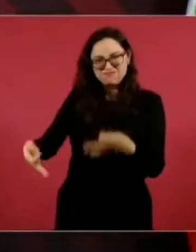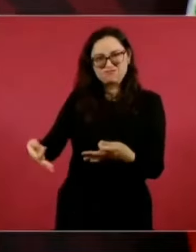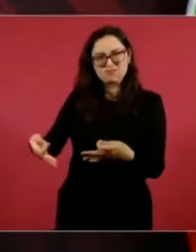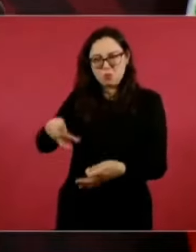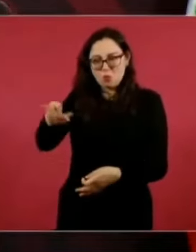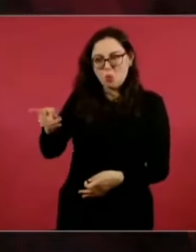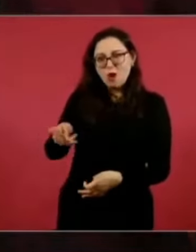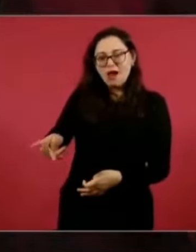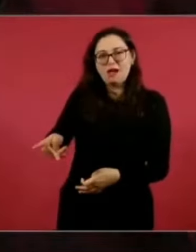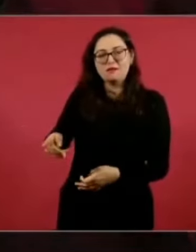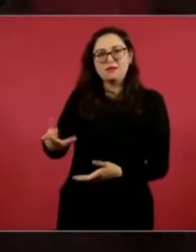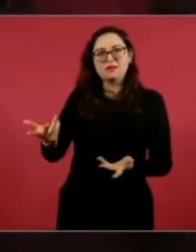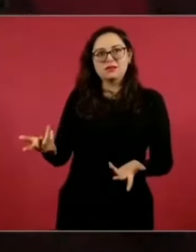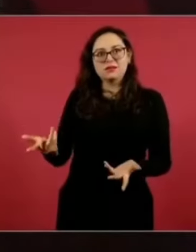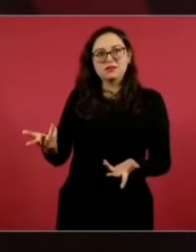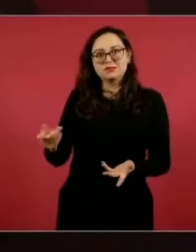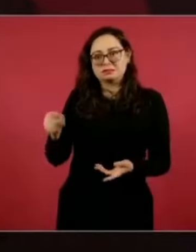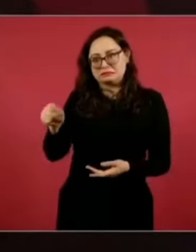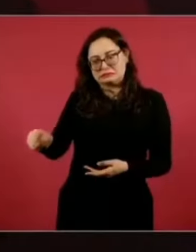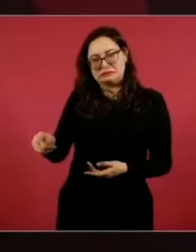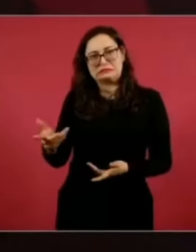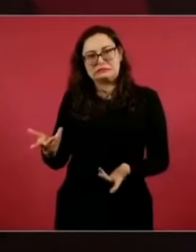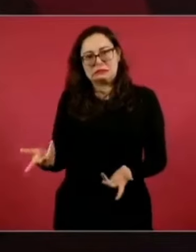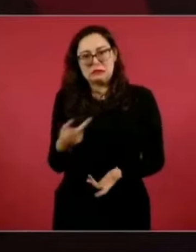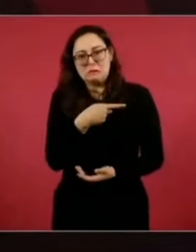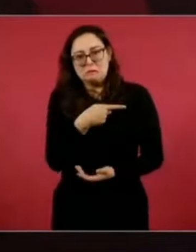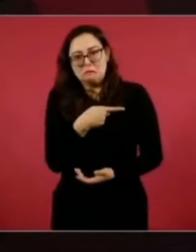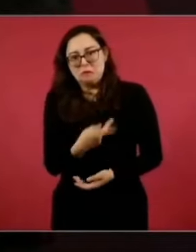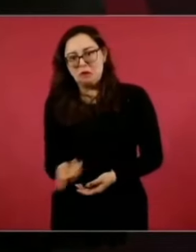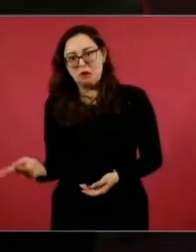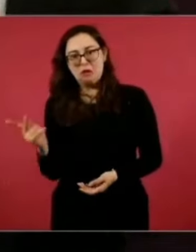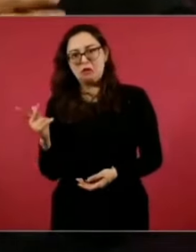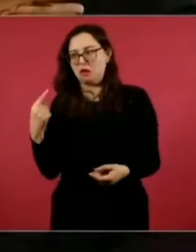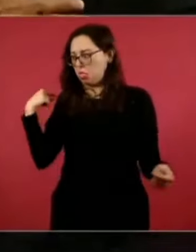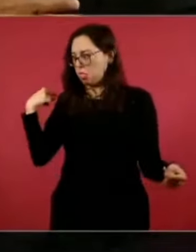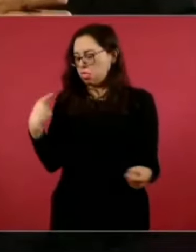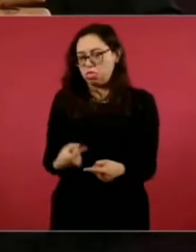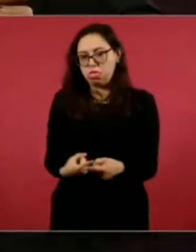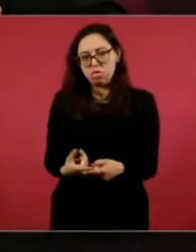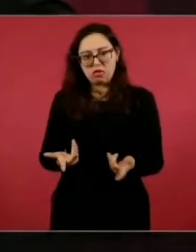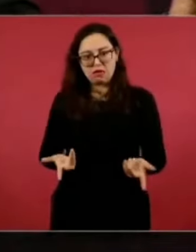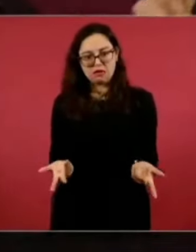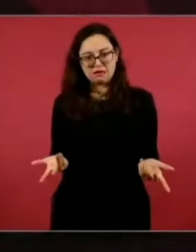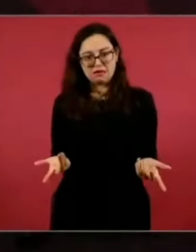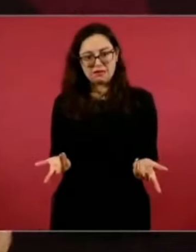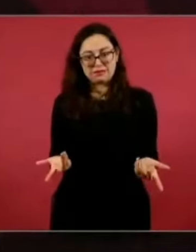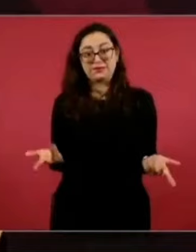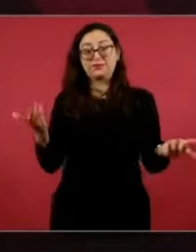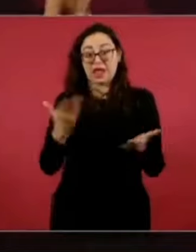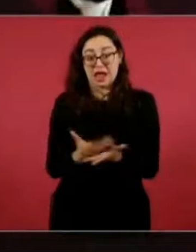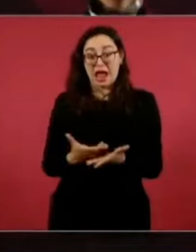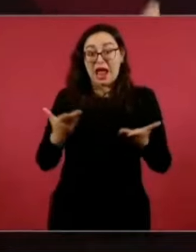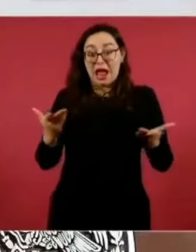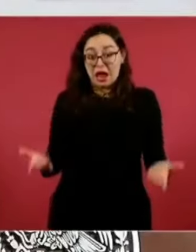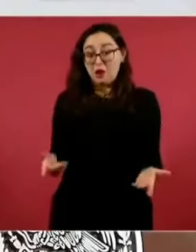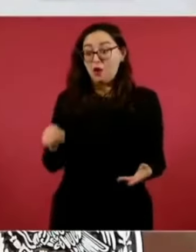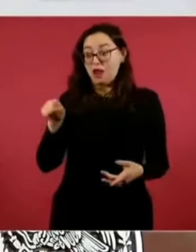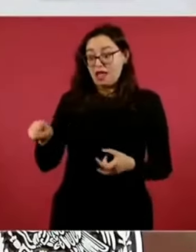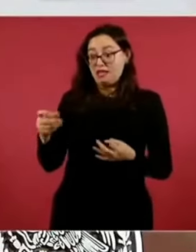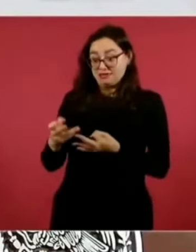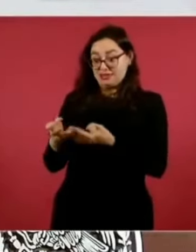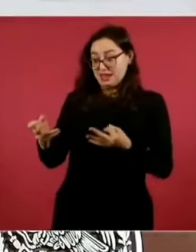Ahora ese pueblo de Santa Fe va a tener acceso a todo el bosque, no tenía